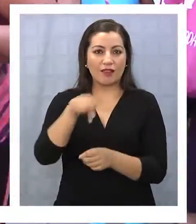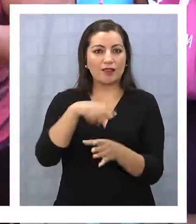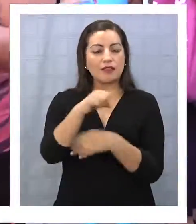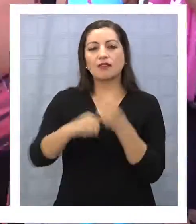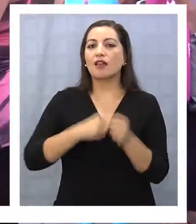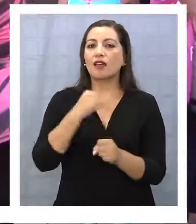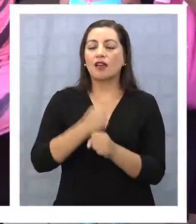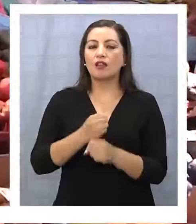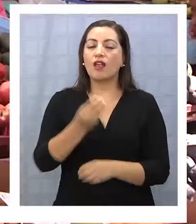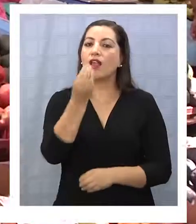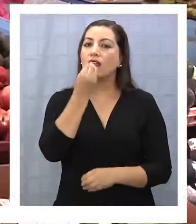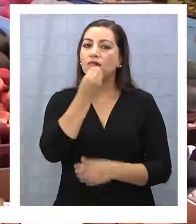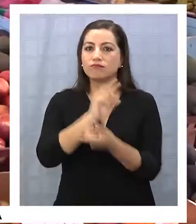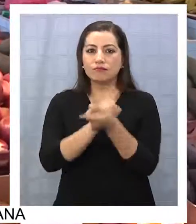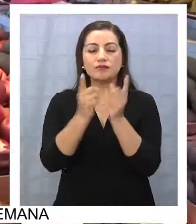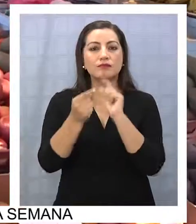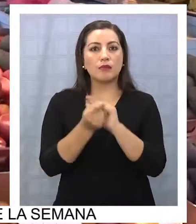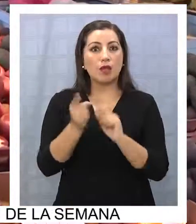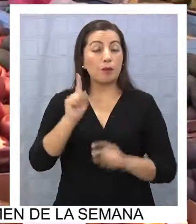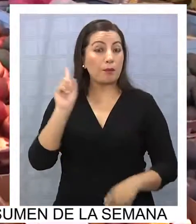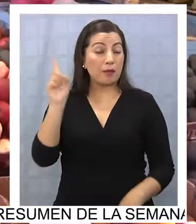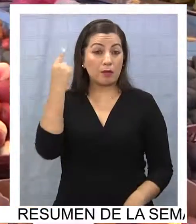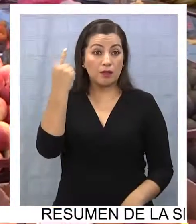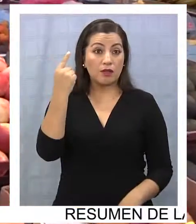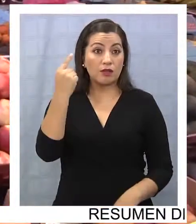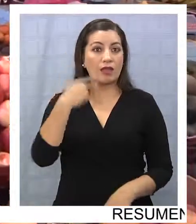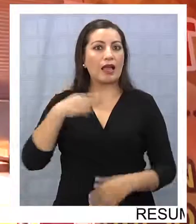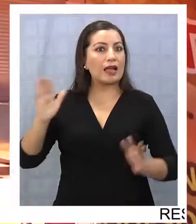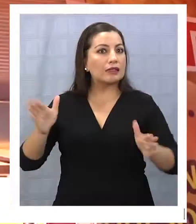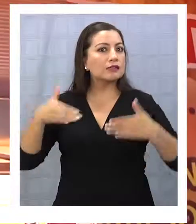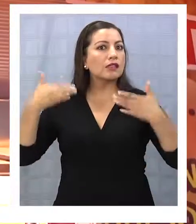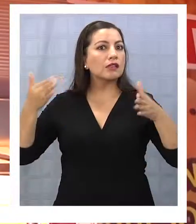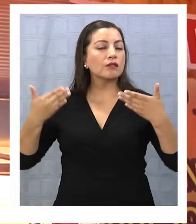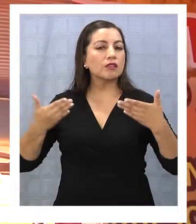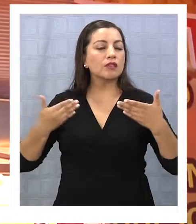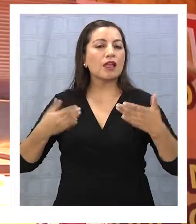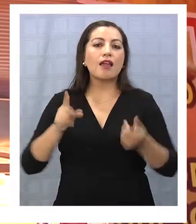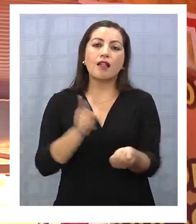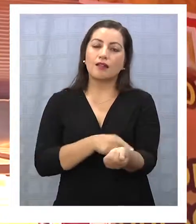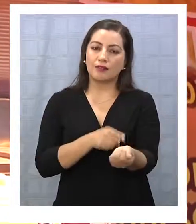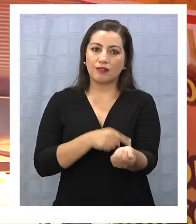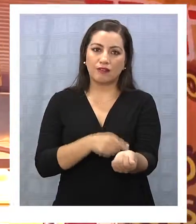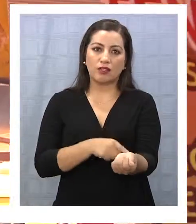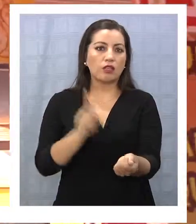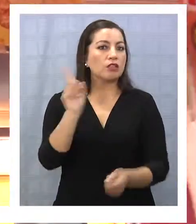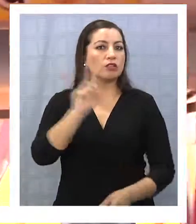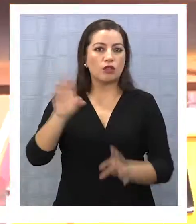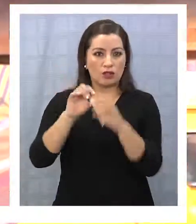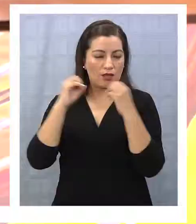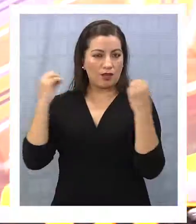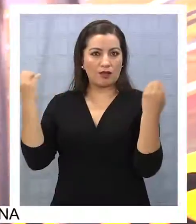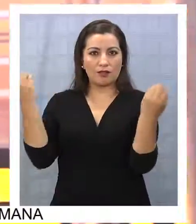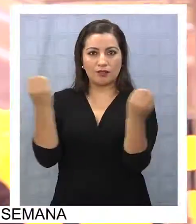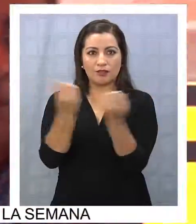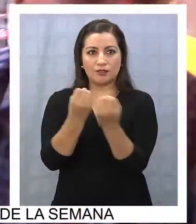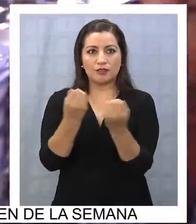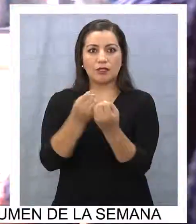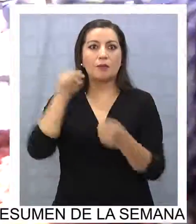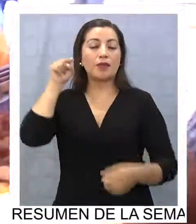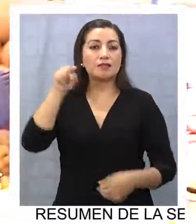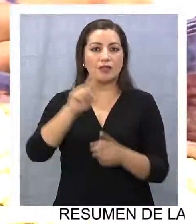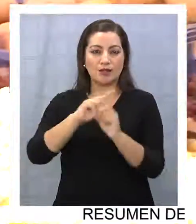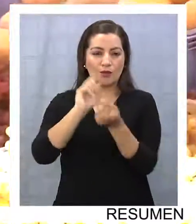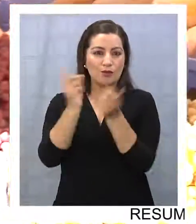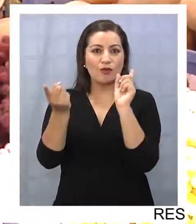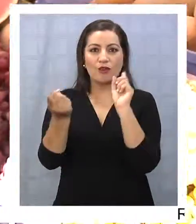año en esta forma de alimentación, pero lo principal es que la motivación nazca de las familias y no de las organizaciones para que así sea un cambio